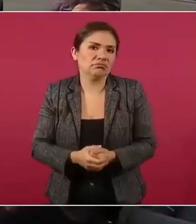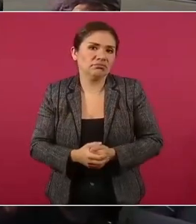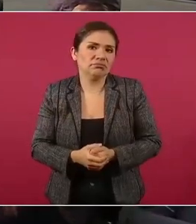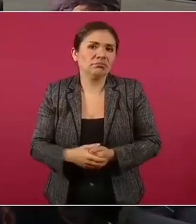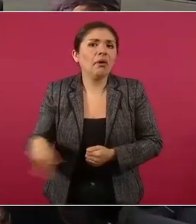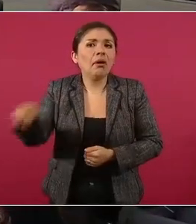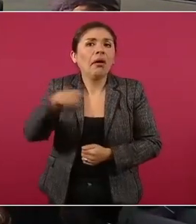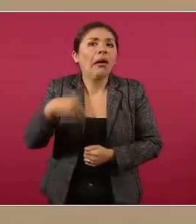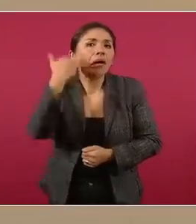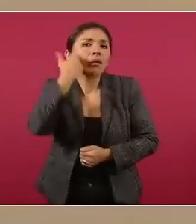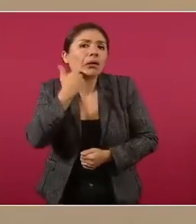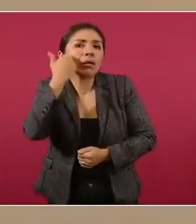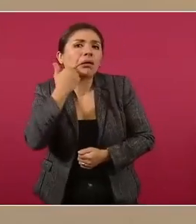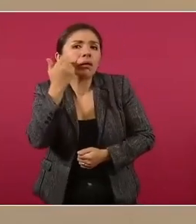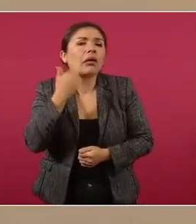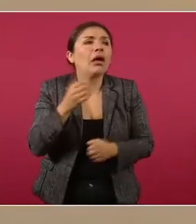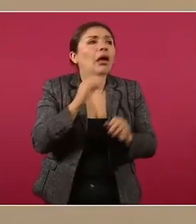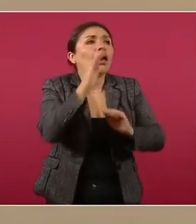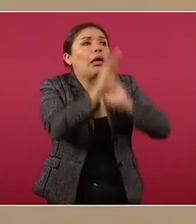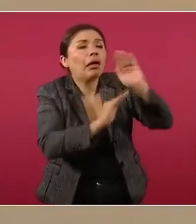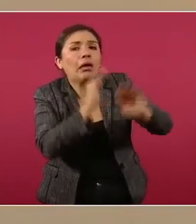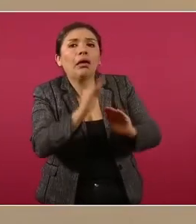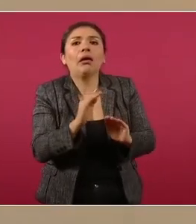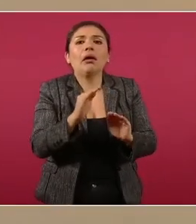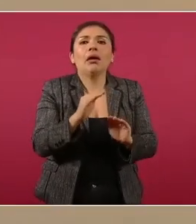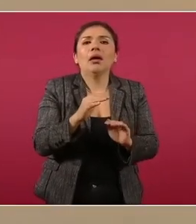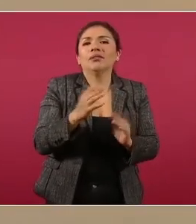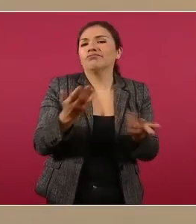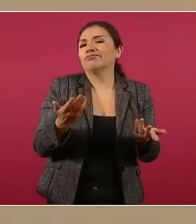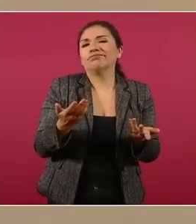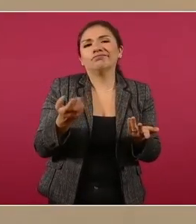y ahí andan de barberos, de lambiscones,